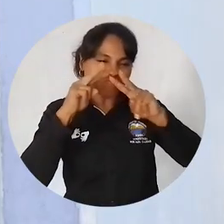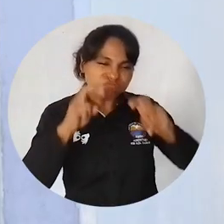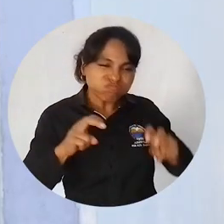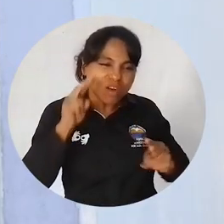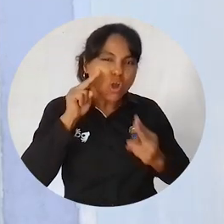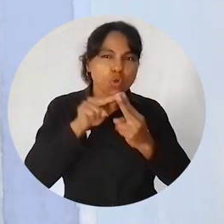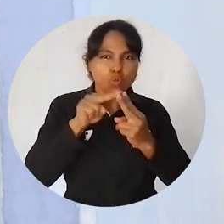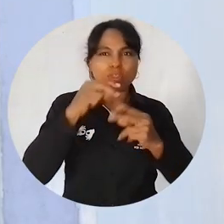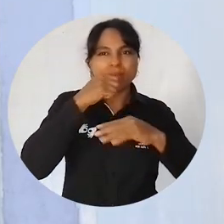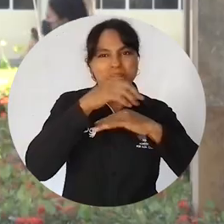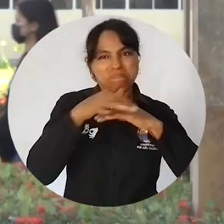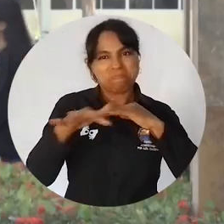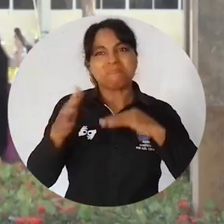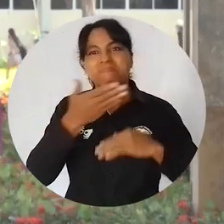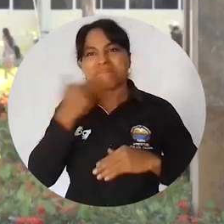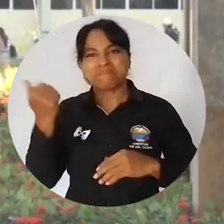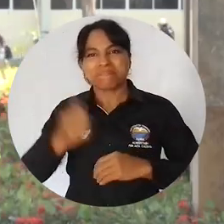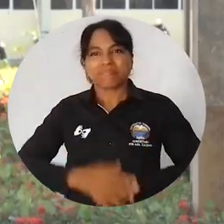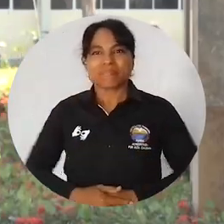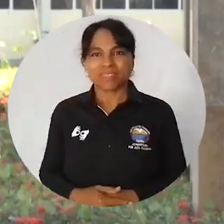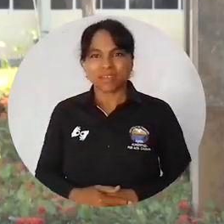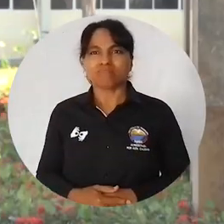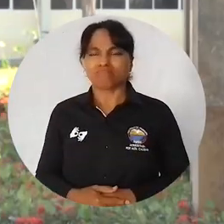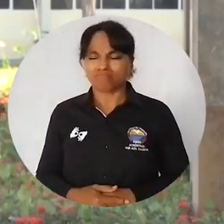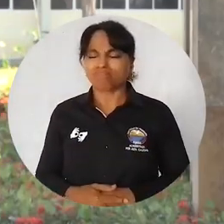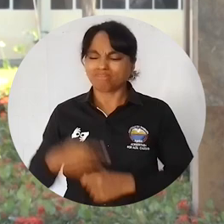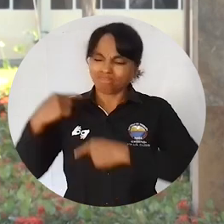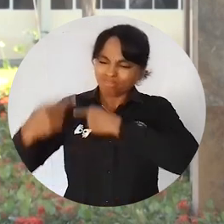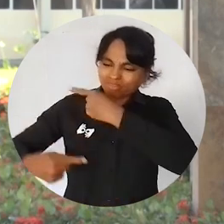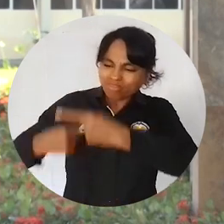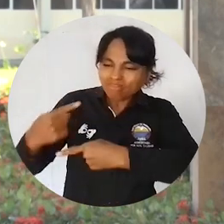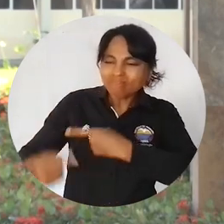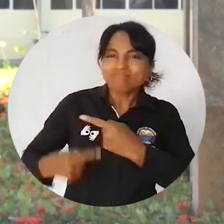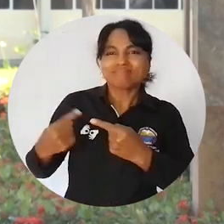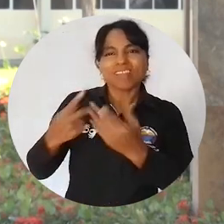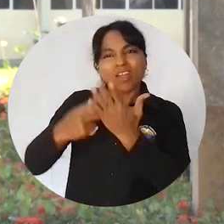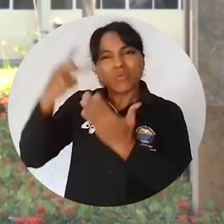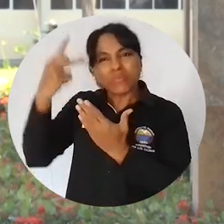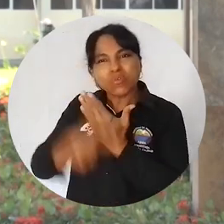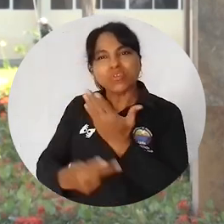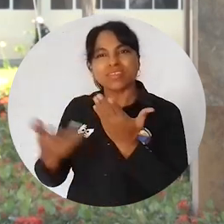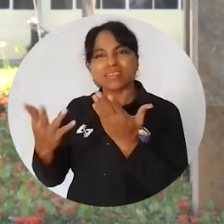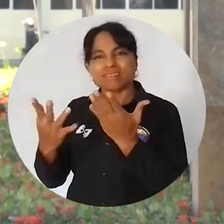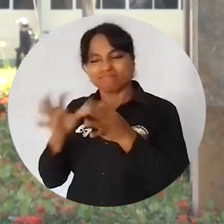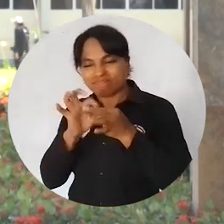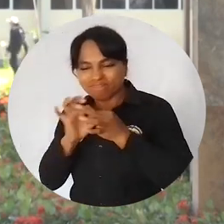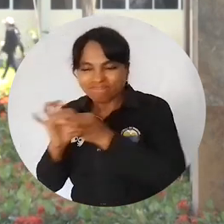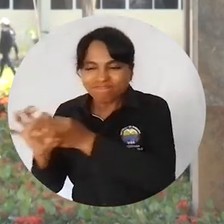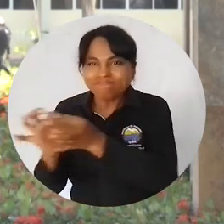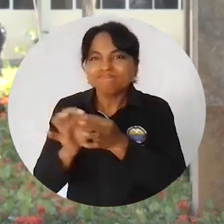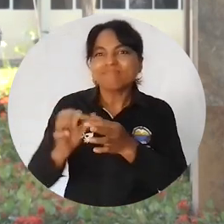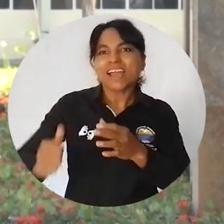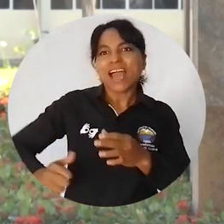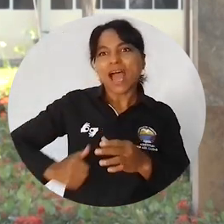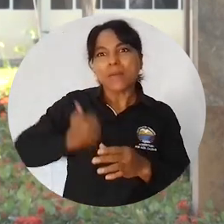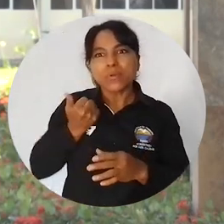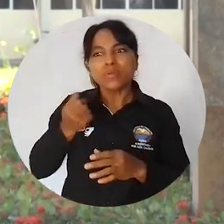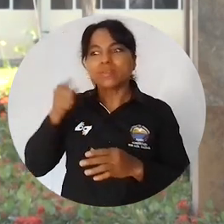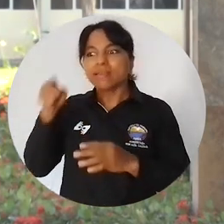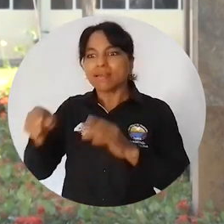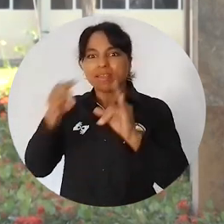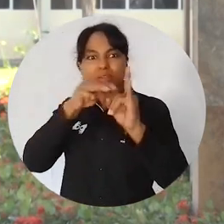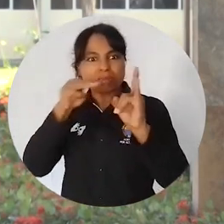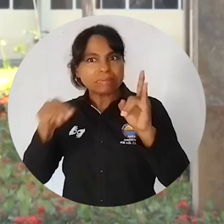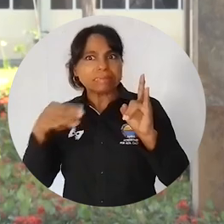y conociéndolo mejor. Generar muchos proyectos en conjunto, nuevas investigaciones y también eso, aprovechar todo el conocimiento que